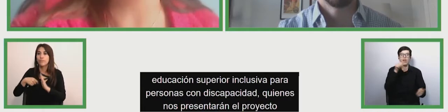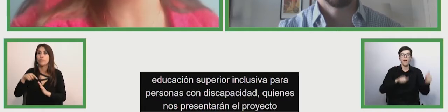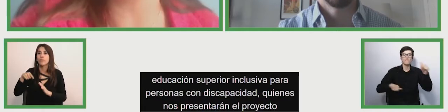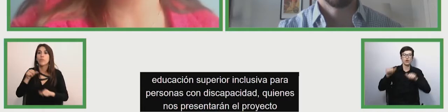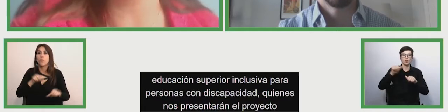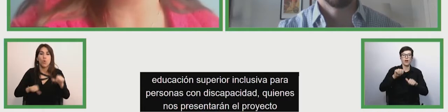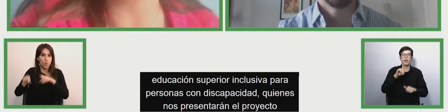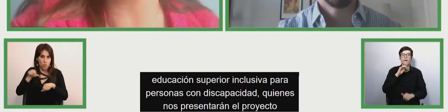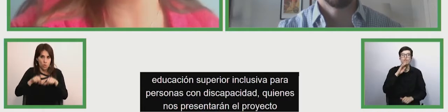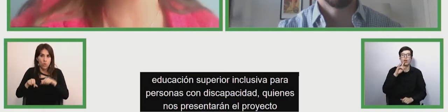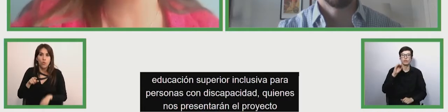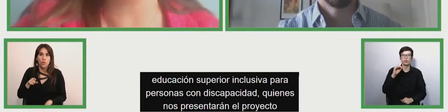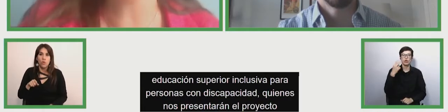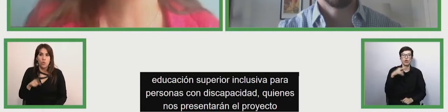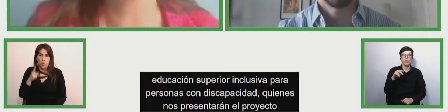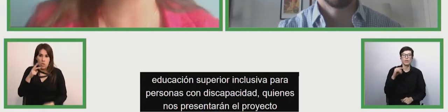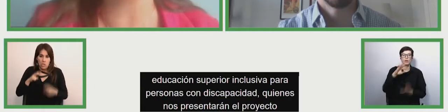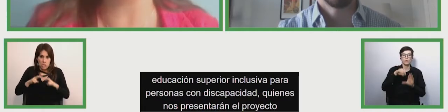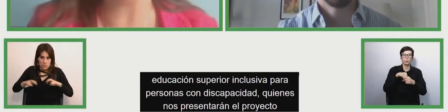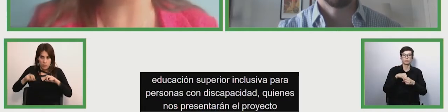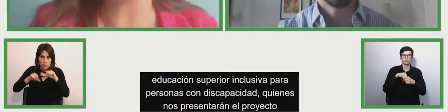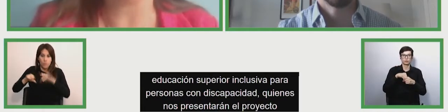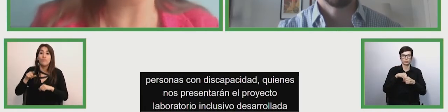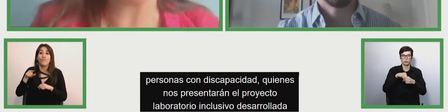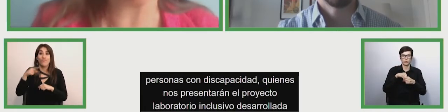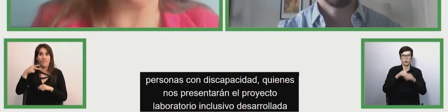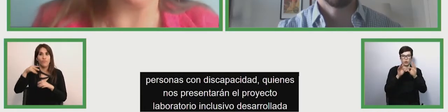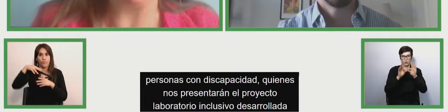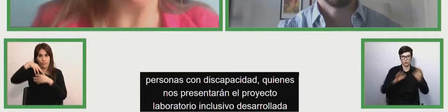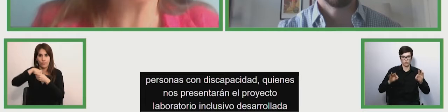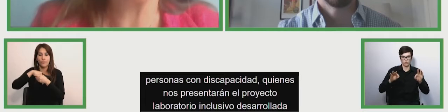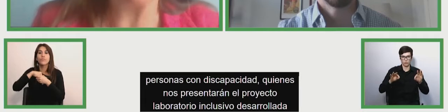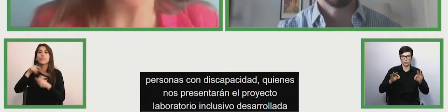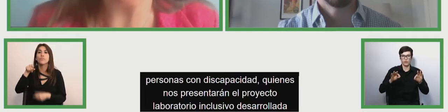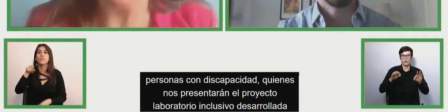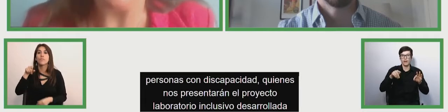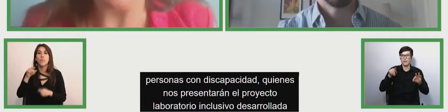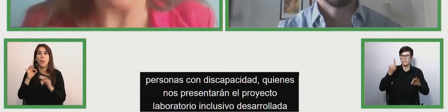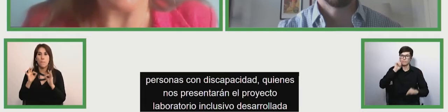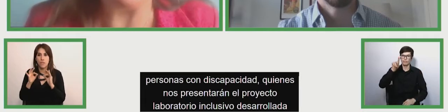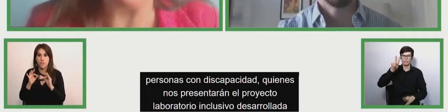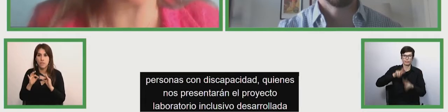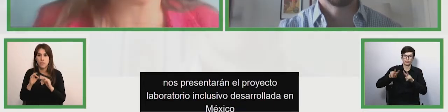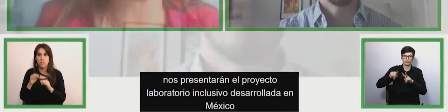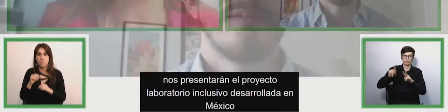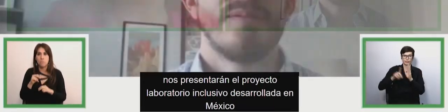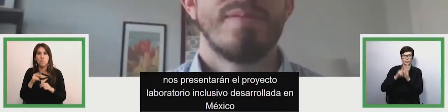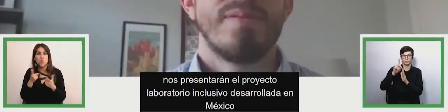desarrollada por The Trust for the Americas en México. Bienvenidos a los dos.